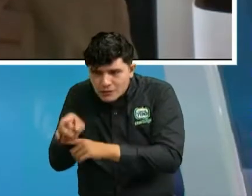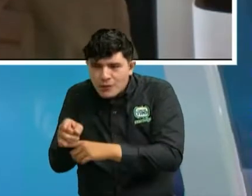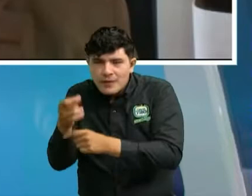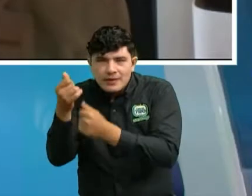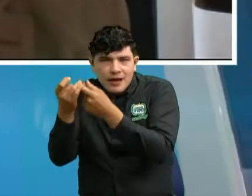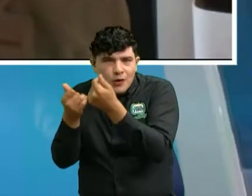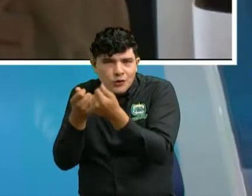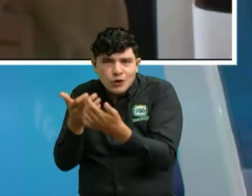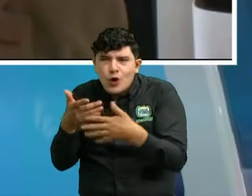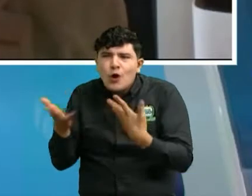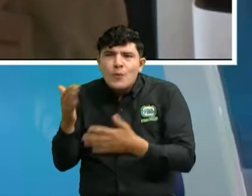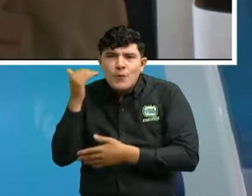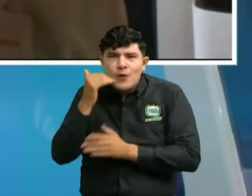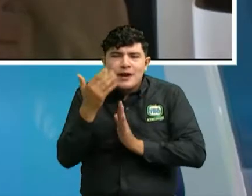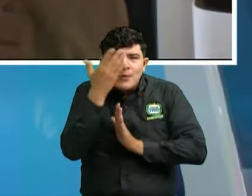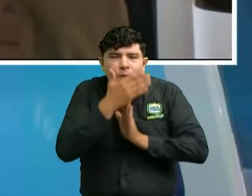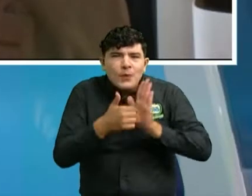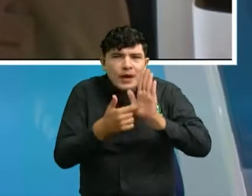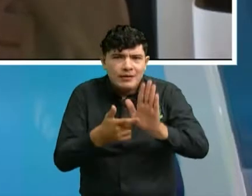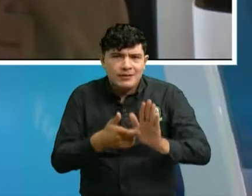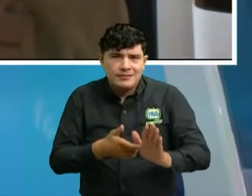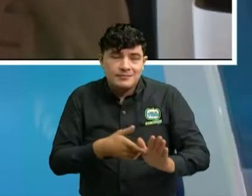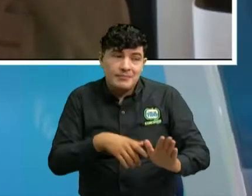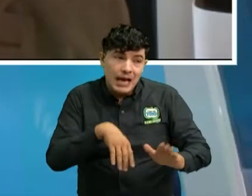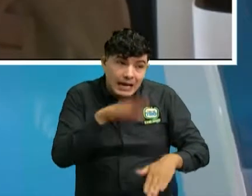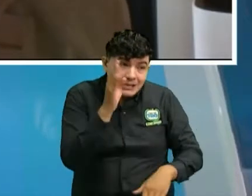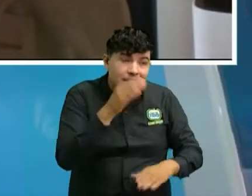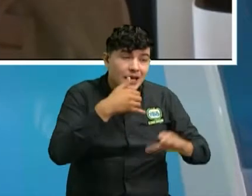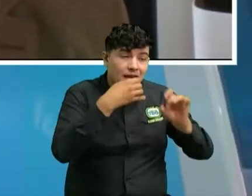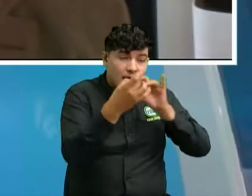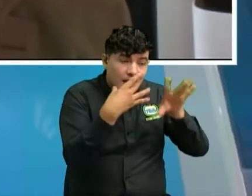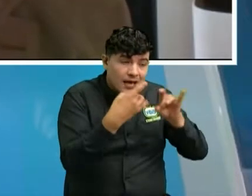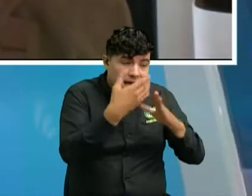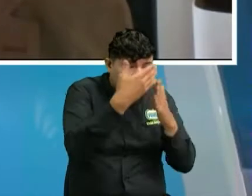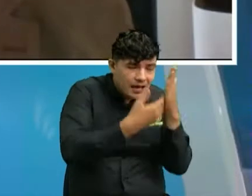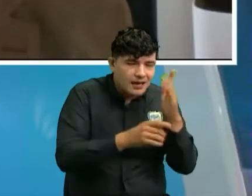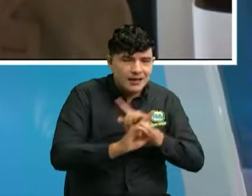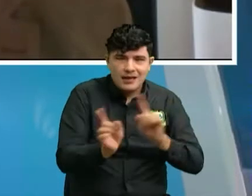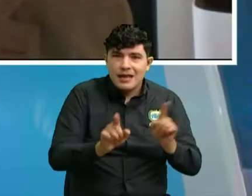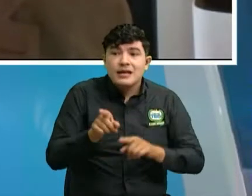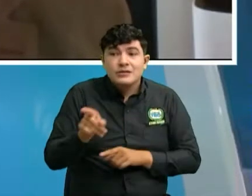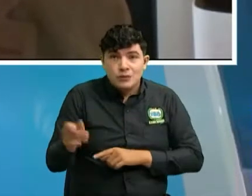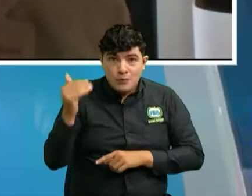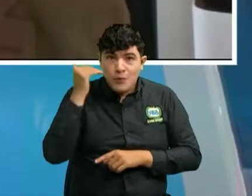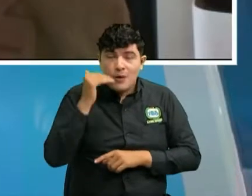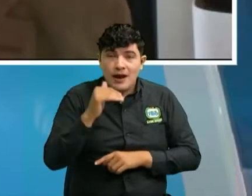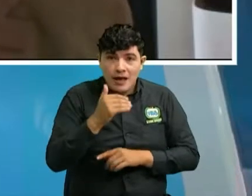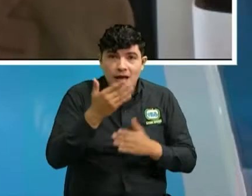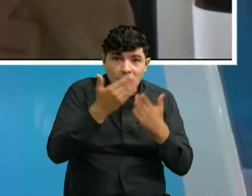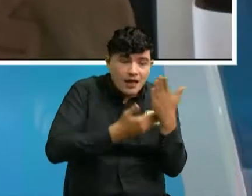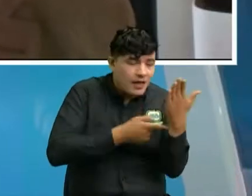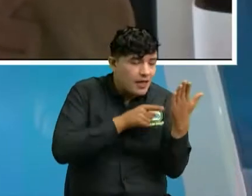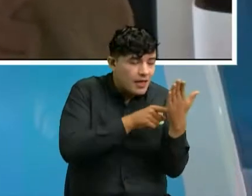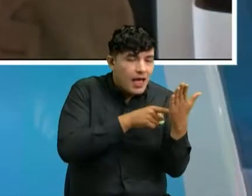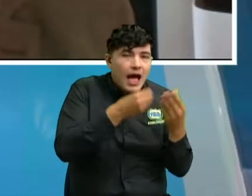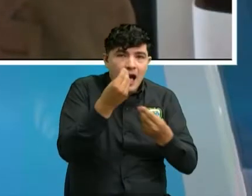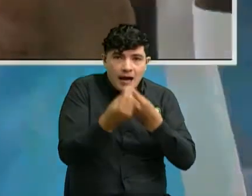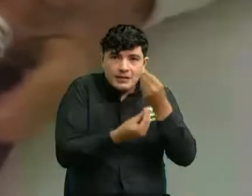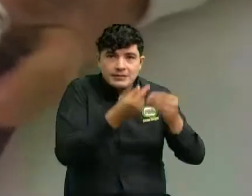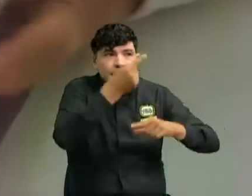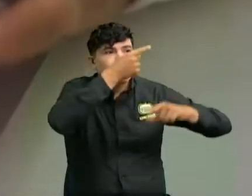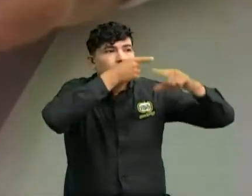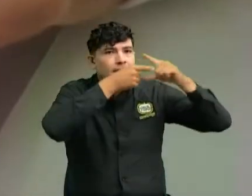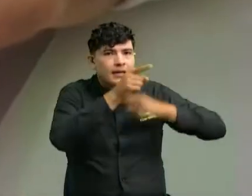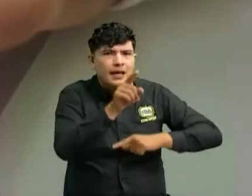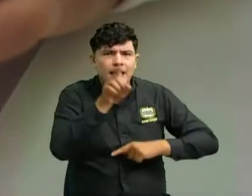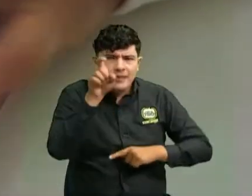pues más que las conversaciones por whatsapp ella debe tener el recibo donde le realizó la consignación hay que mirar a quién